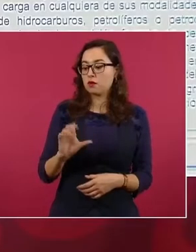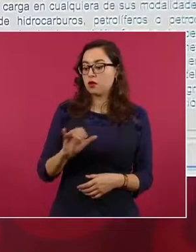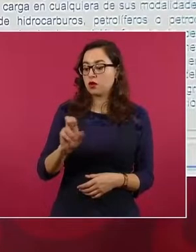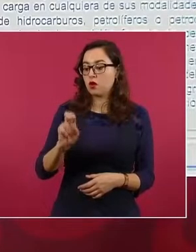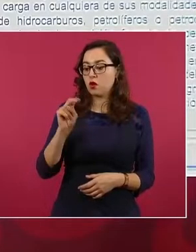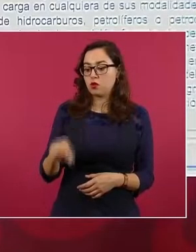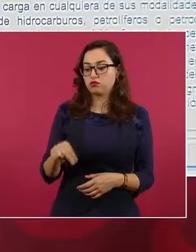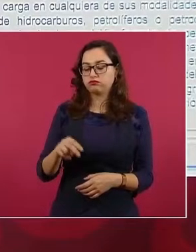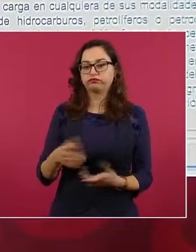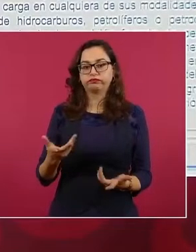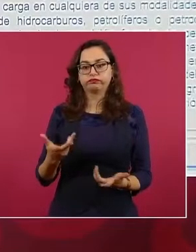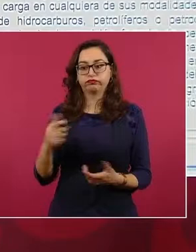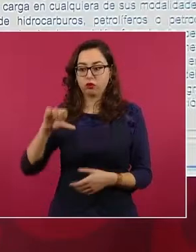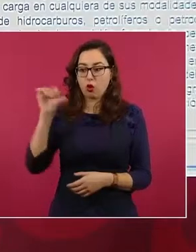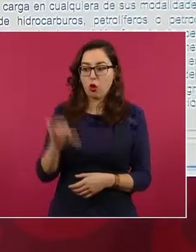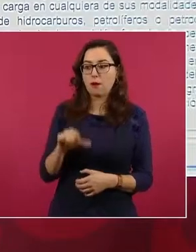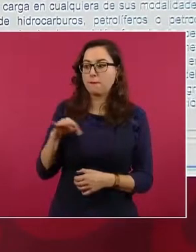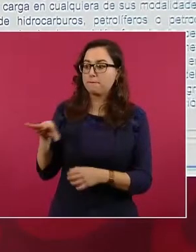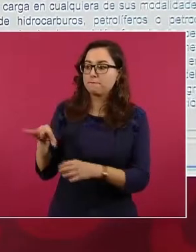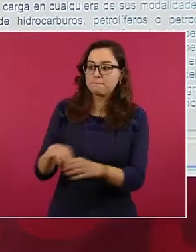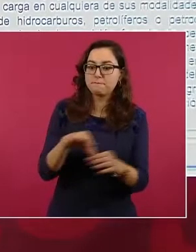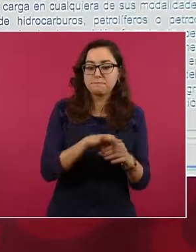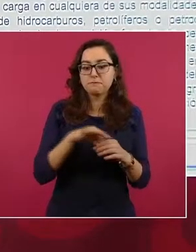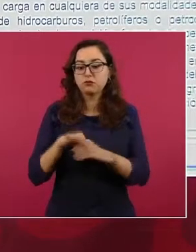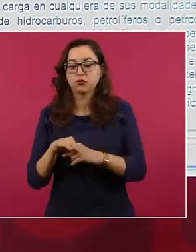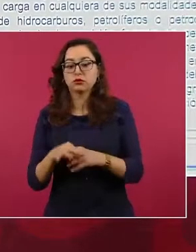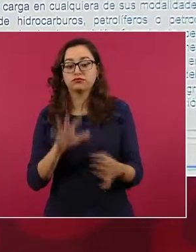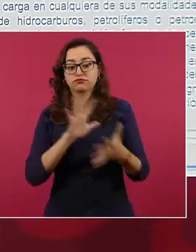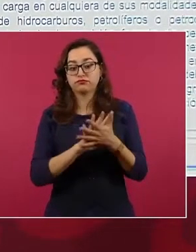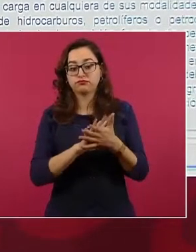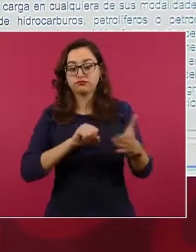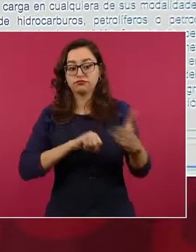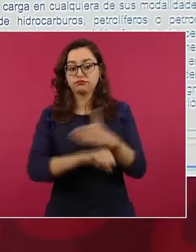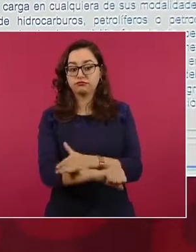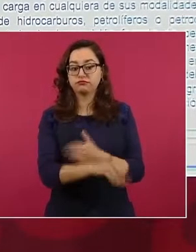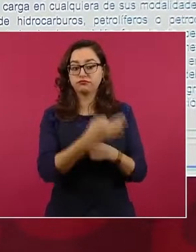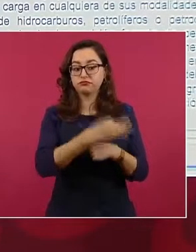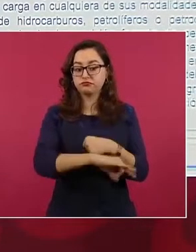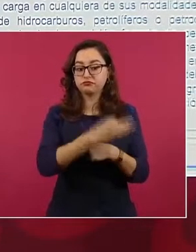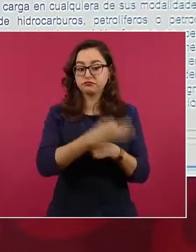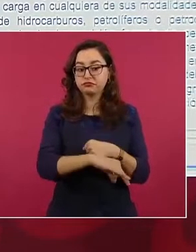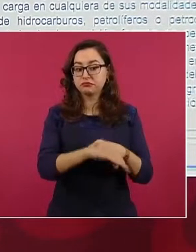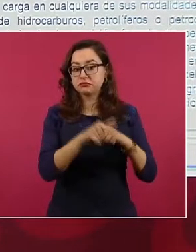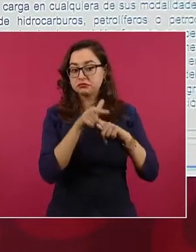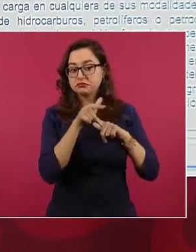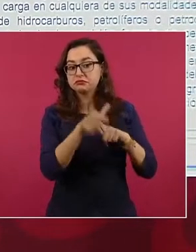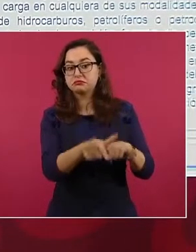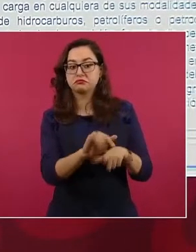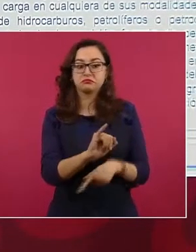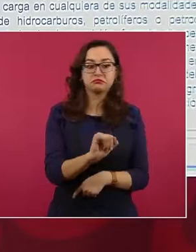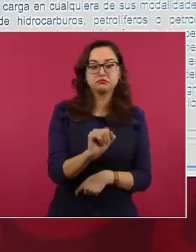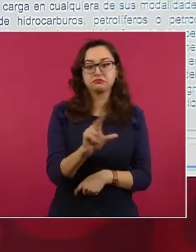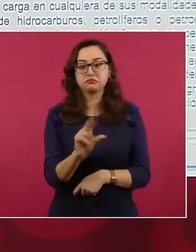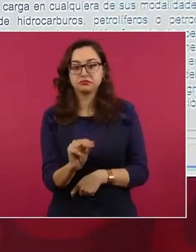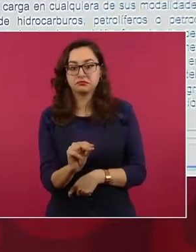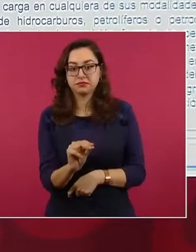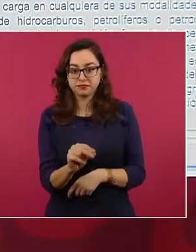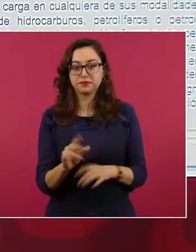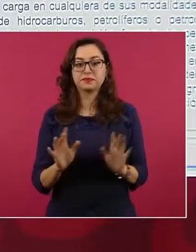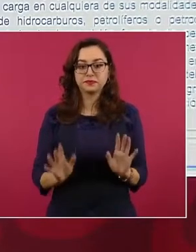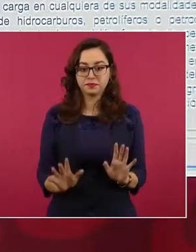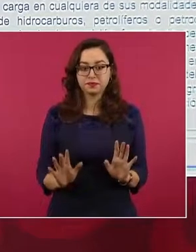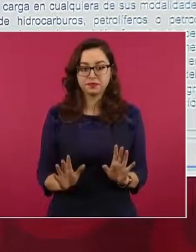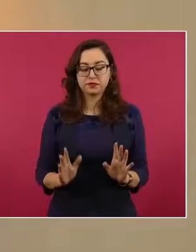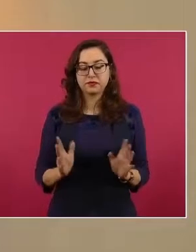determinará la permanencia de la prisión preventiva oficiosa. Dimos cuenta del